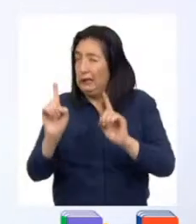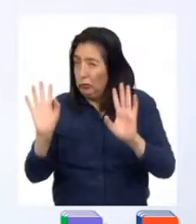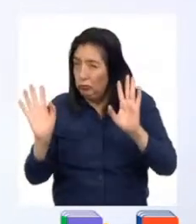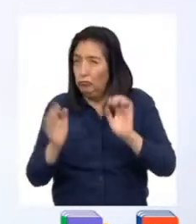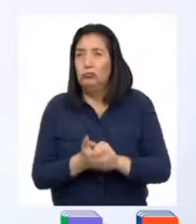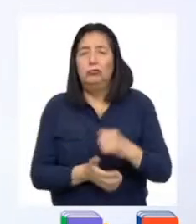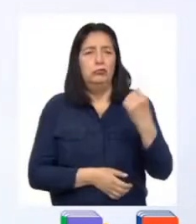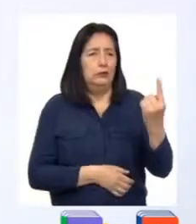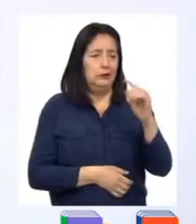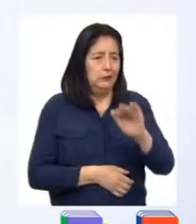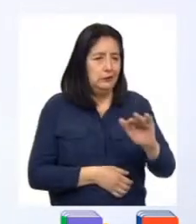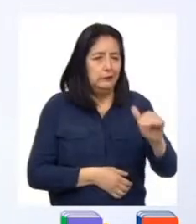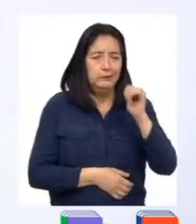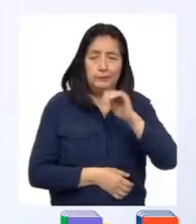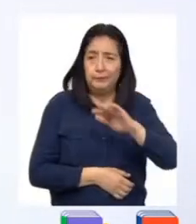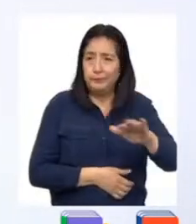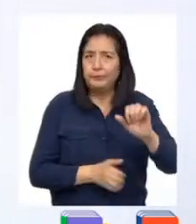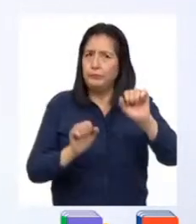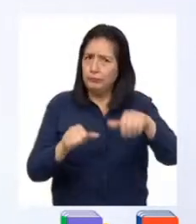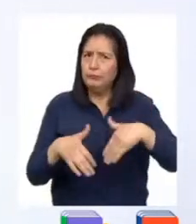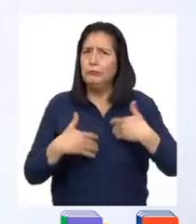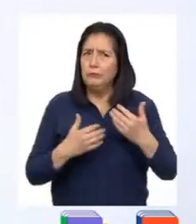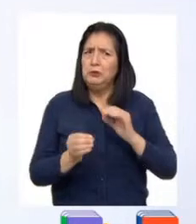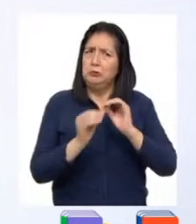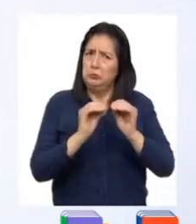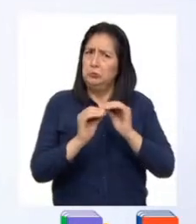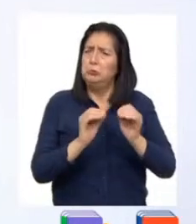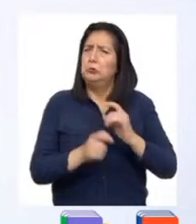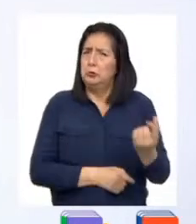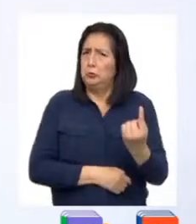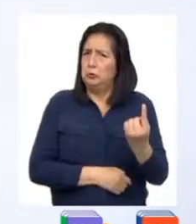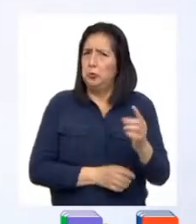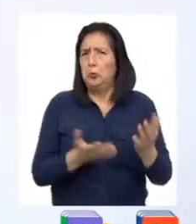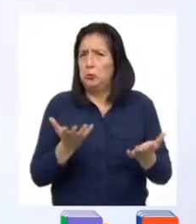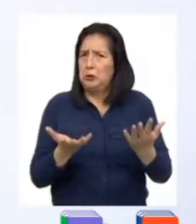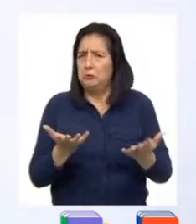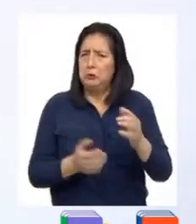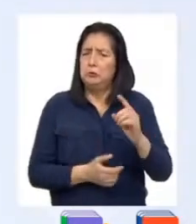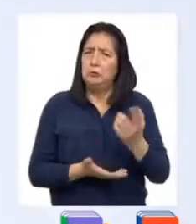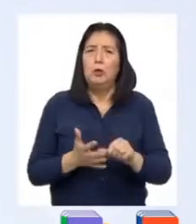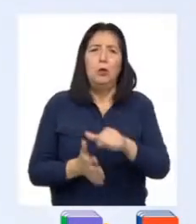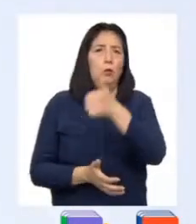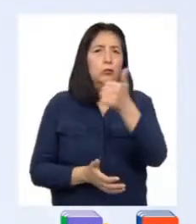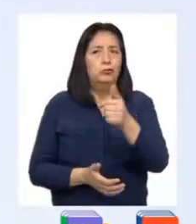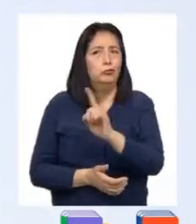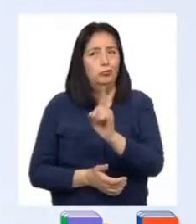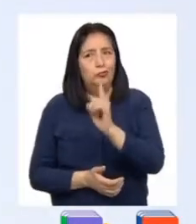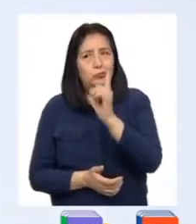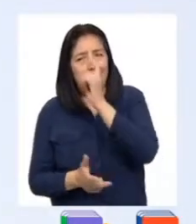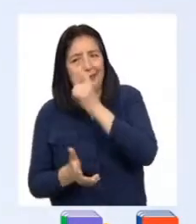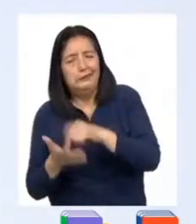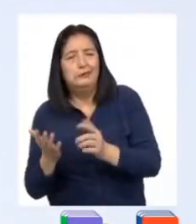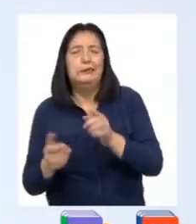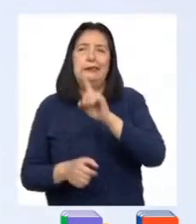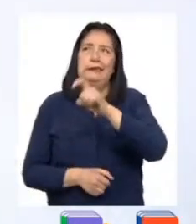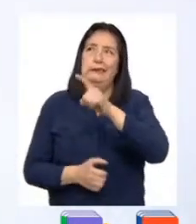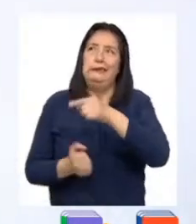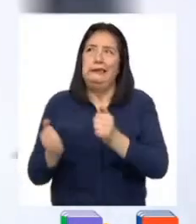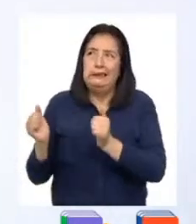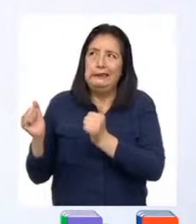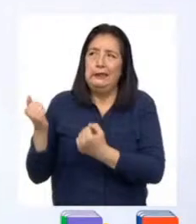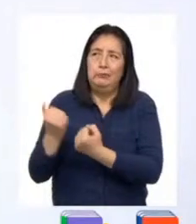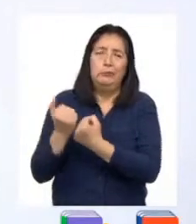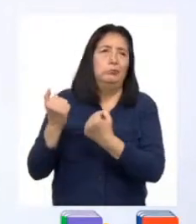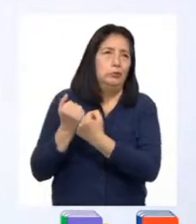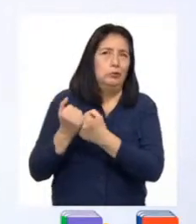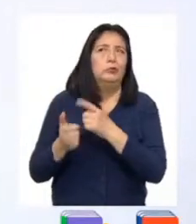cada niño o niña podrá resolverlo solo o sola. En otros no, y necesitan el acompañamiento o